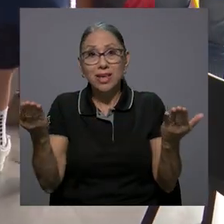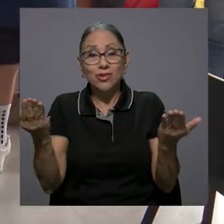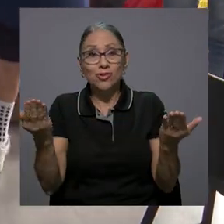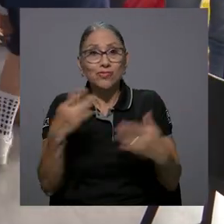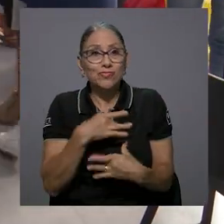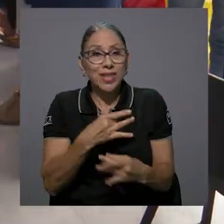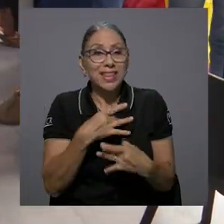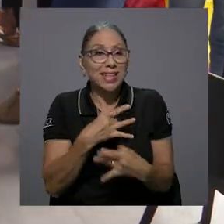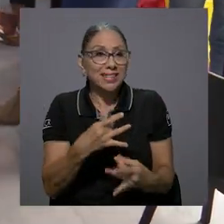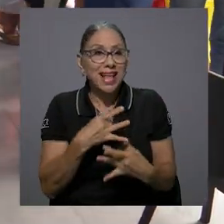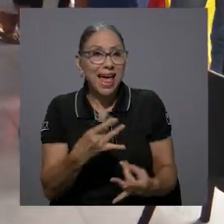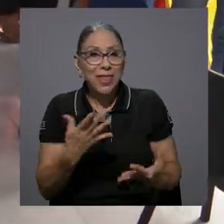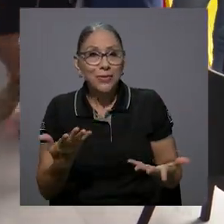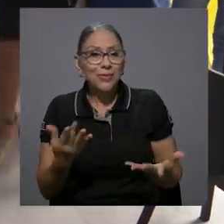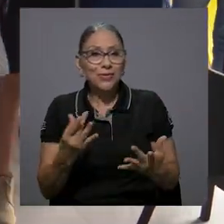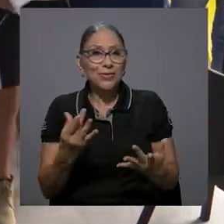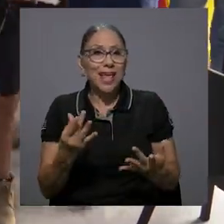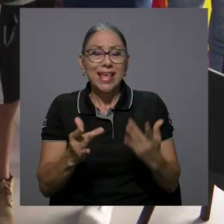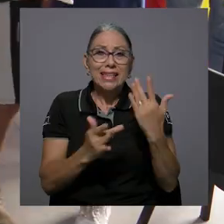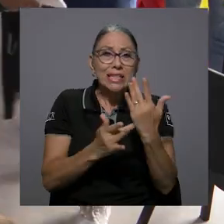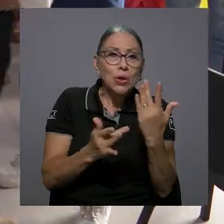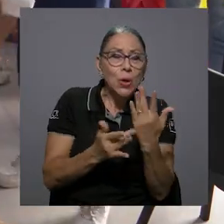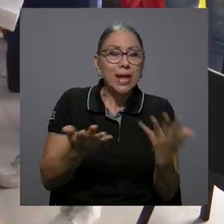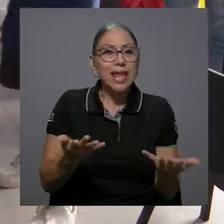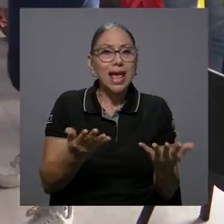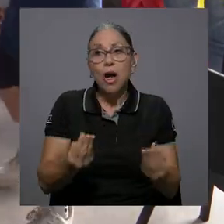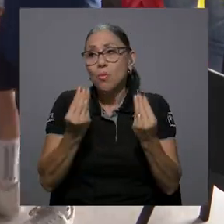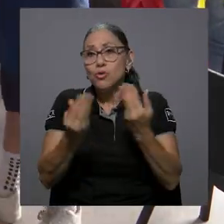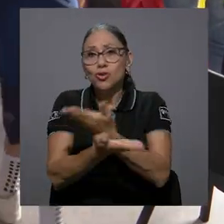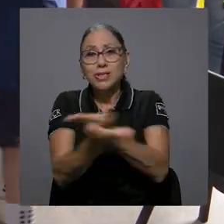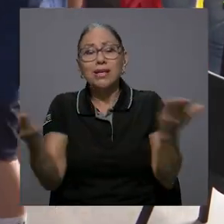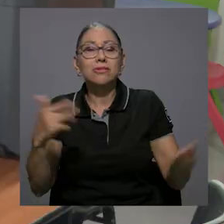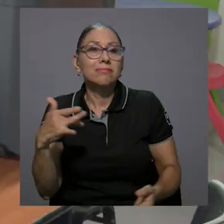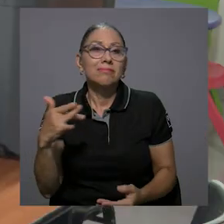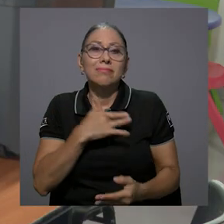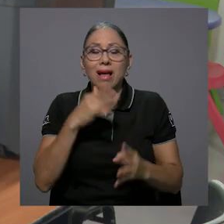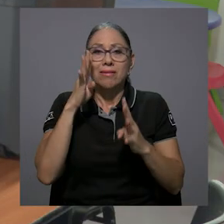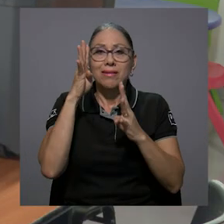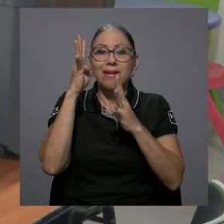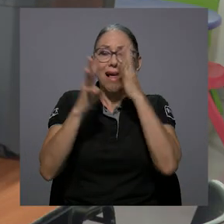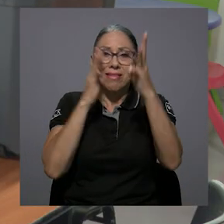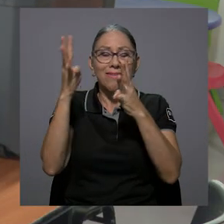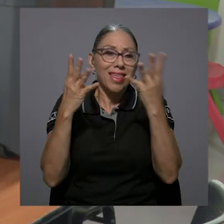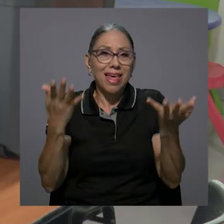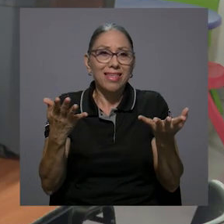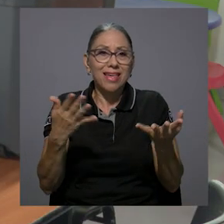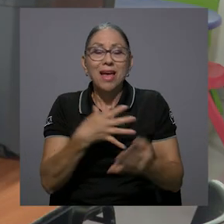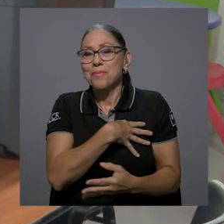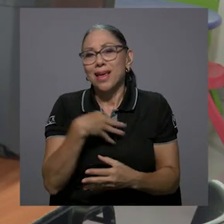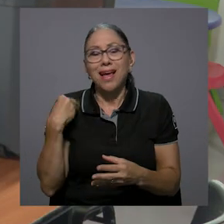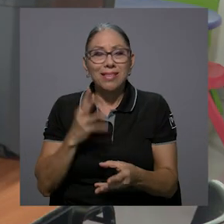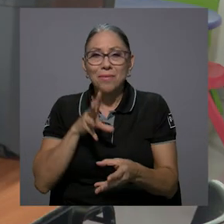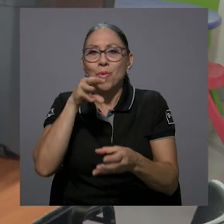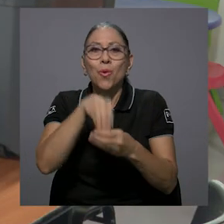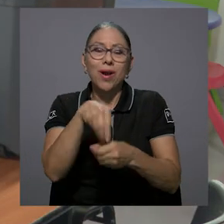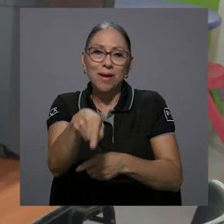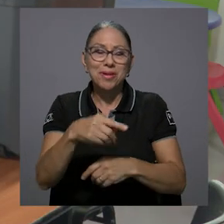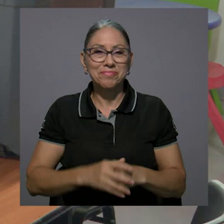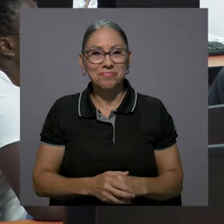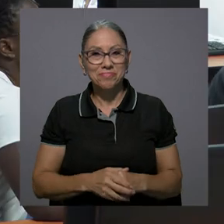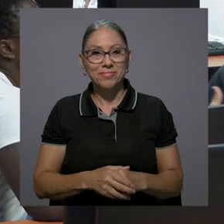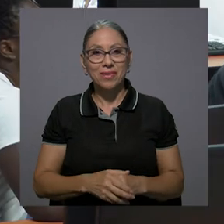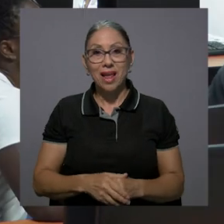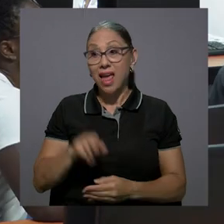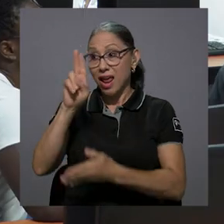ellos se encuentran interesados en más que nada en tecnologías o muchos de ellos les encanta el tema de la creatividad y me encanta involucrarme en esa parte.